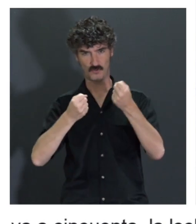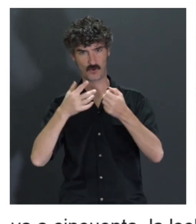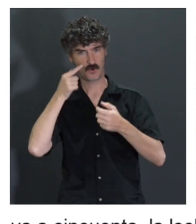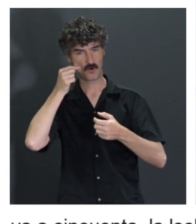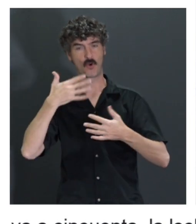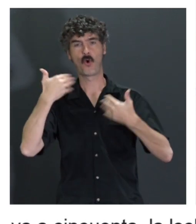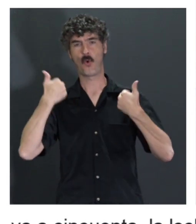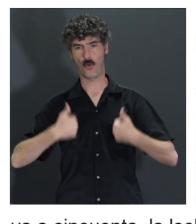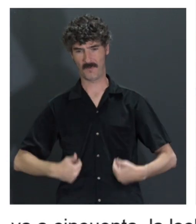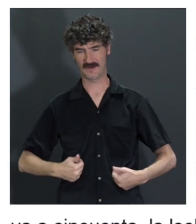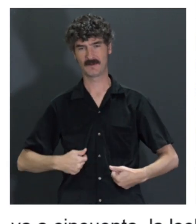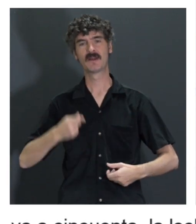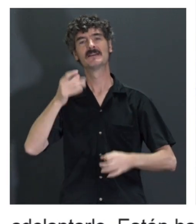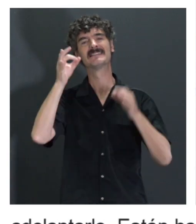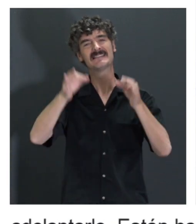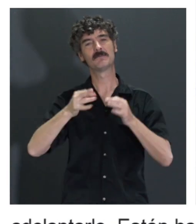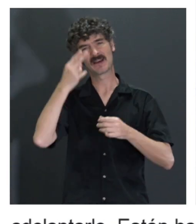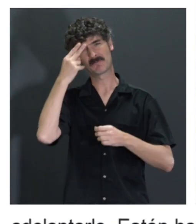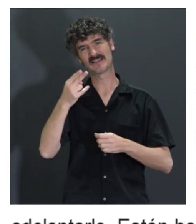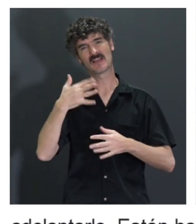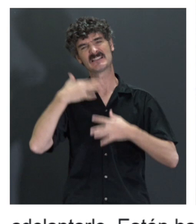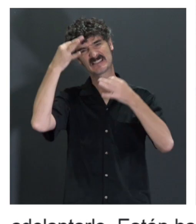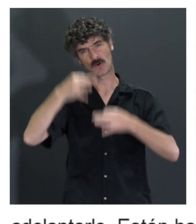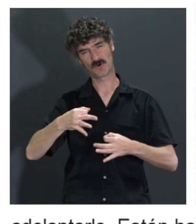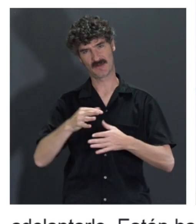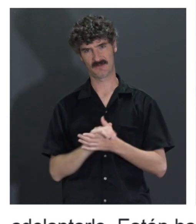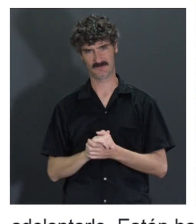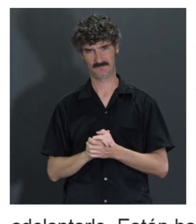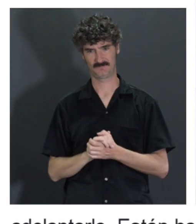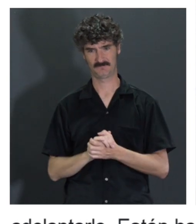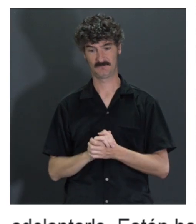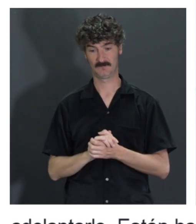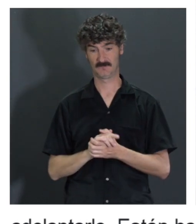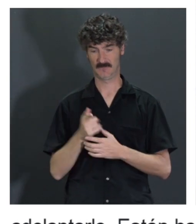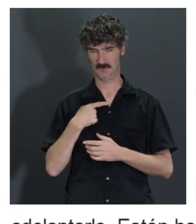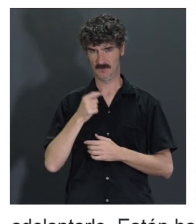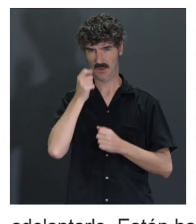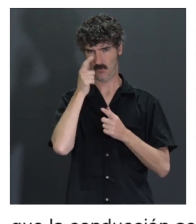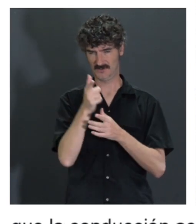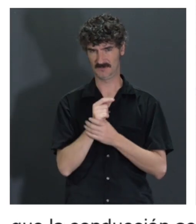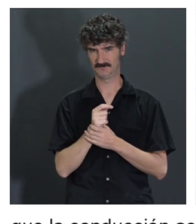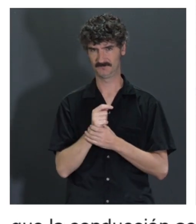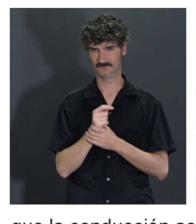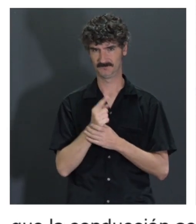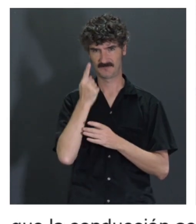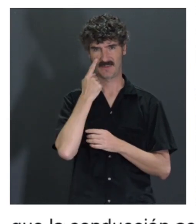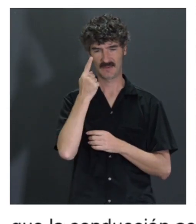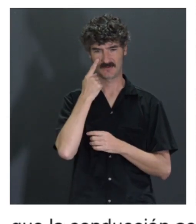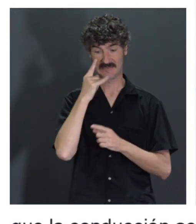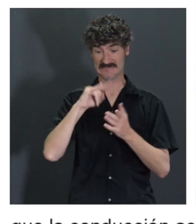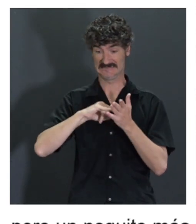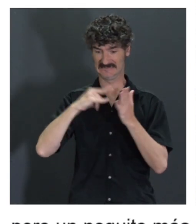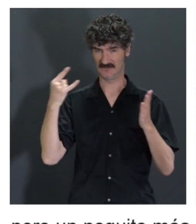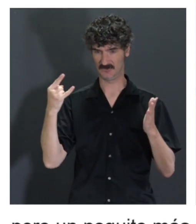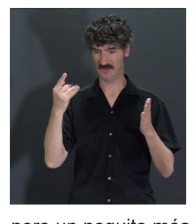seguridad y demás, pero un poquito más humana. Tengamos en cuenta también en este sentido que es una tecnología... A